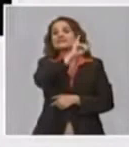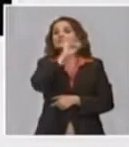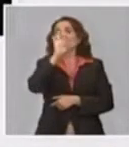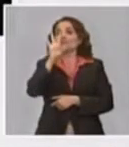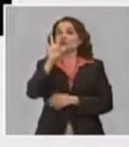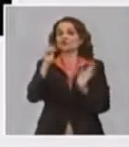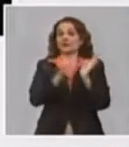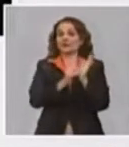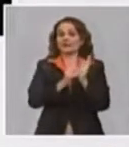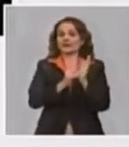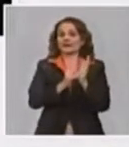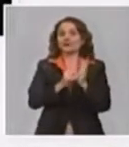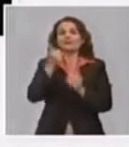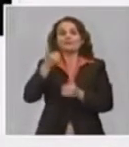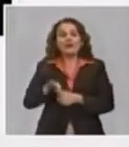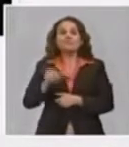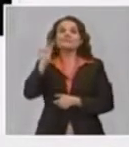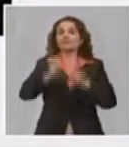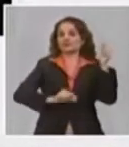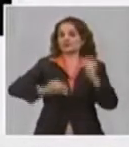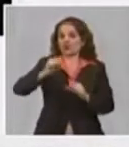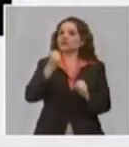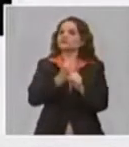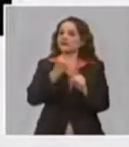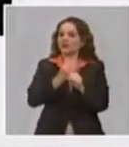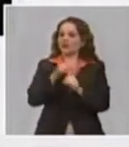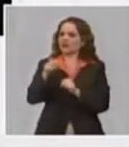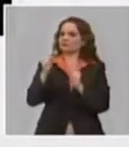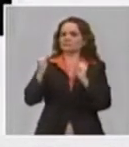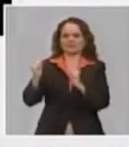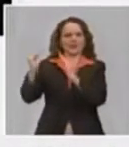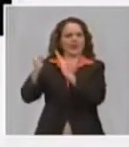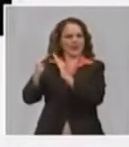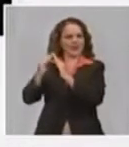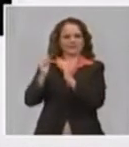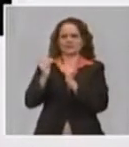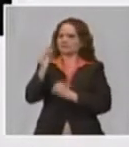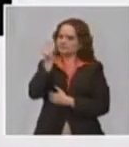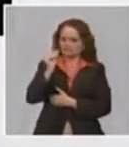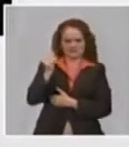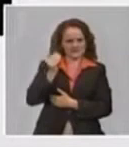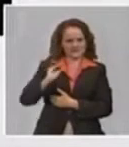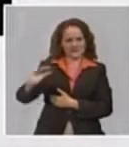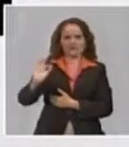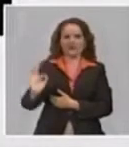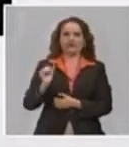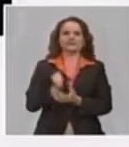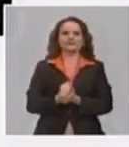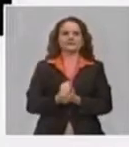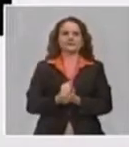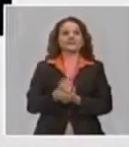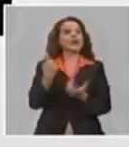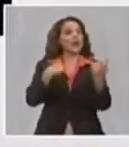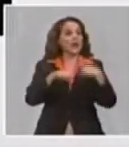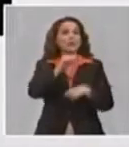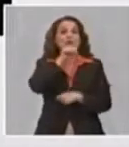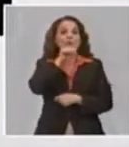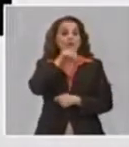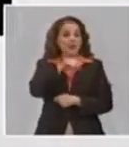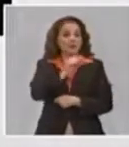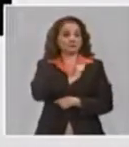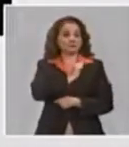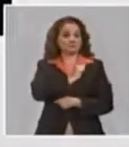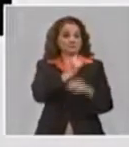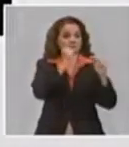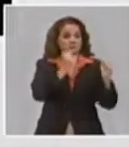trabajadores que reciben esta garantía salarial. Hay 86.000 madres que se mantenían al cuidado de sus hijos